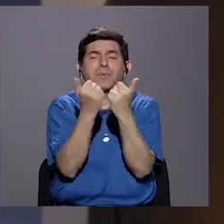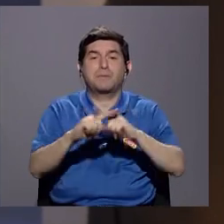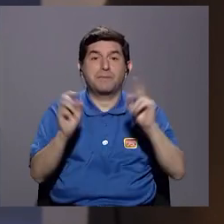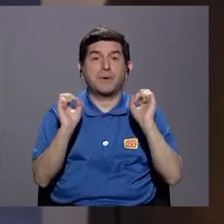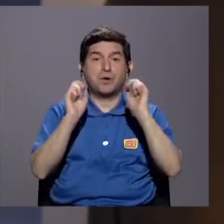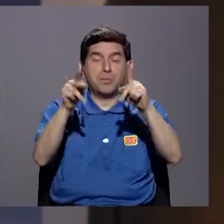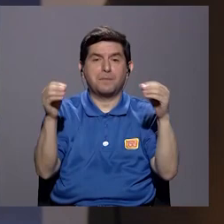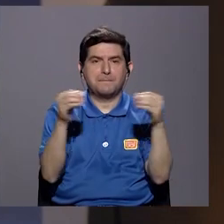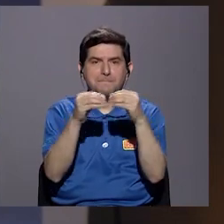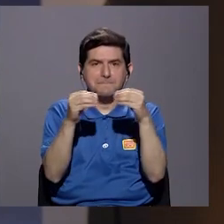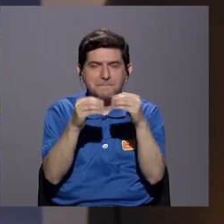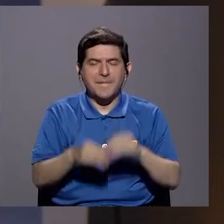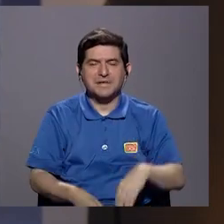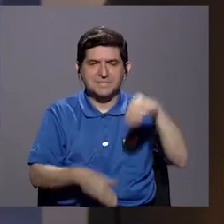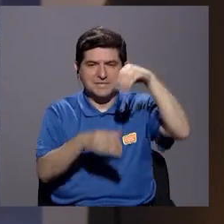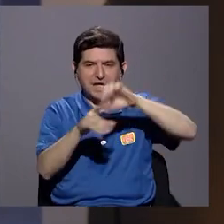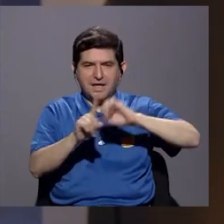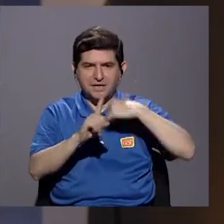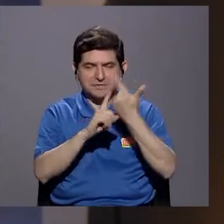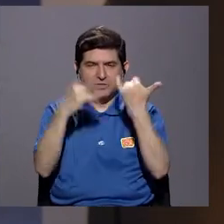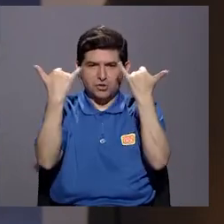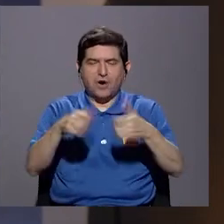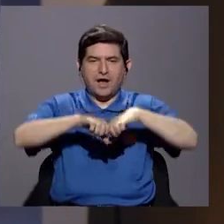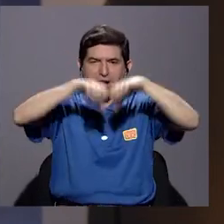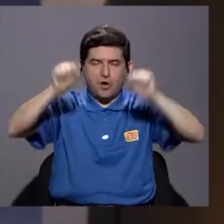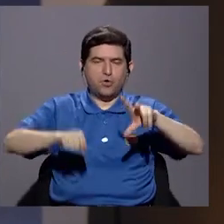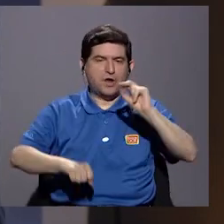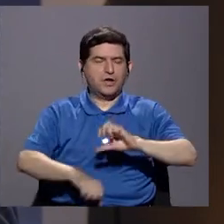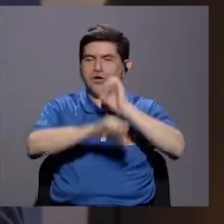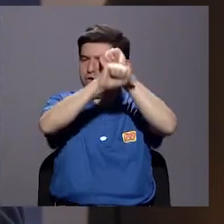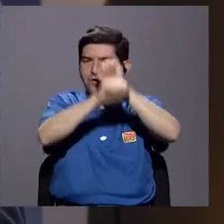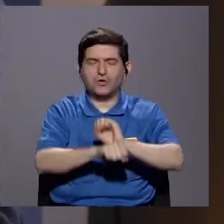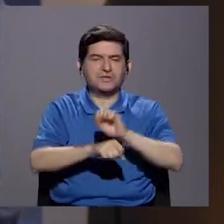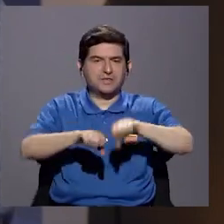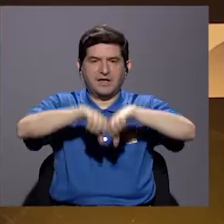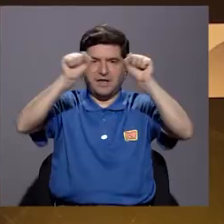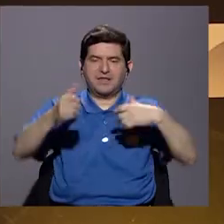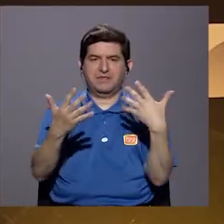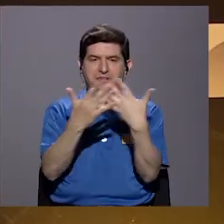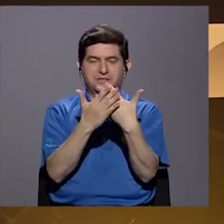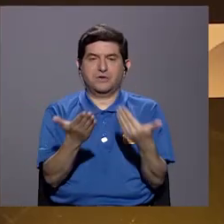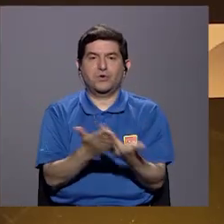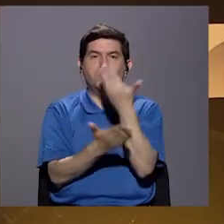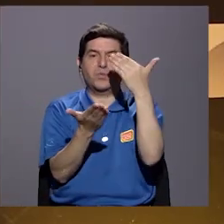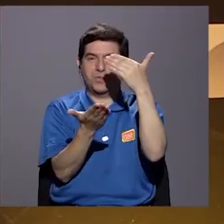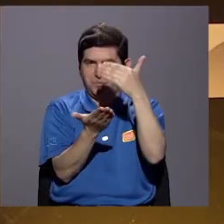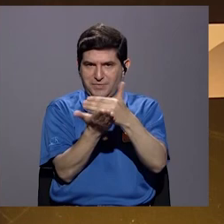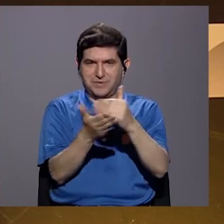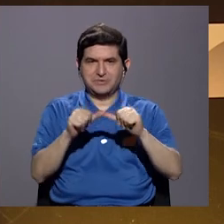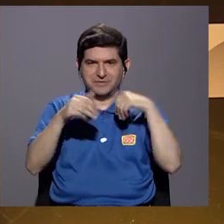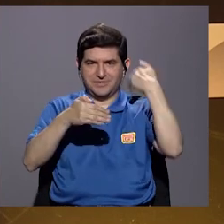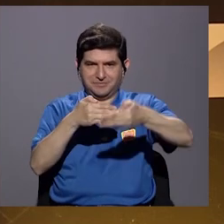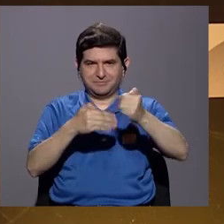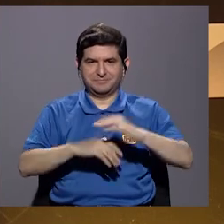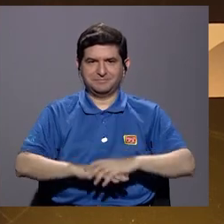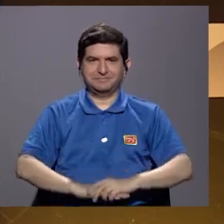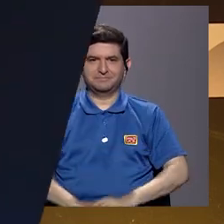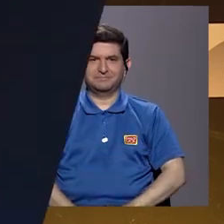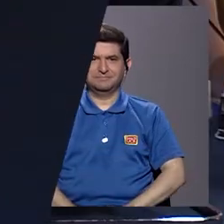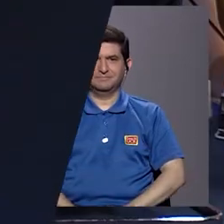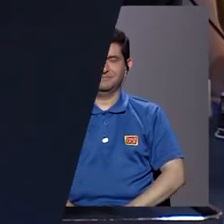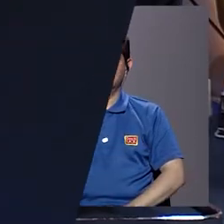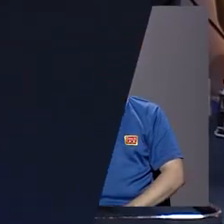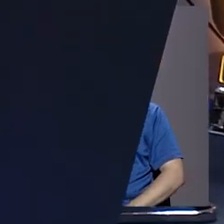todo con muchas más posibilidades de inserción social con ese sistema que con el sistema tradicional de las cárceles. Vamos a ir a una nueva pausa y ya regresamos.